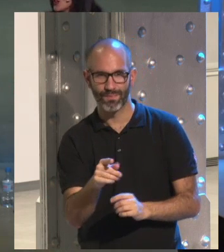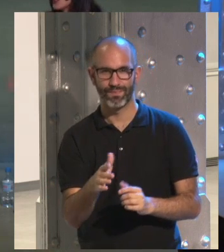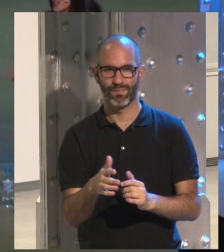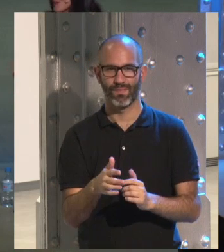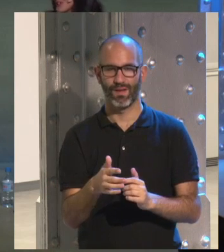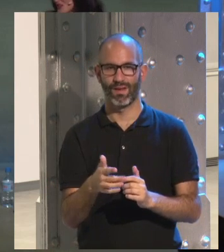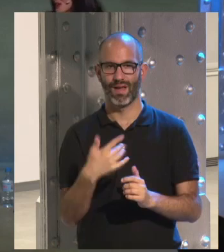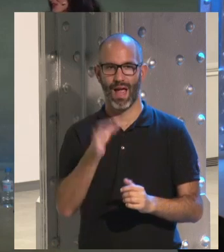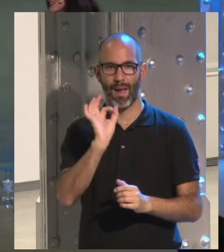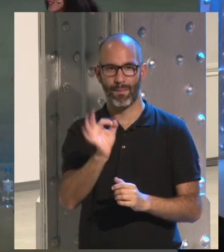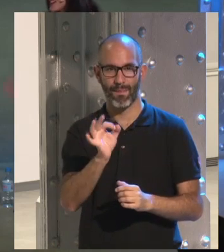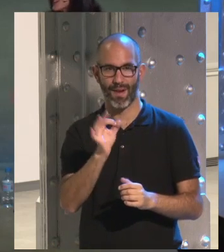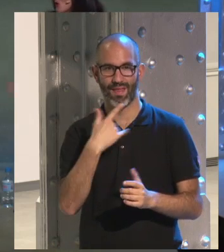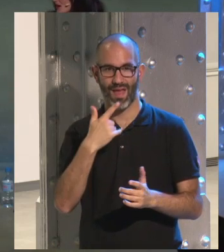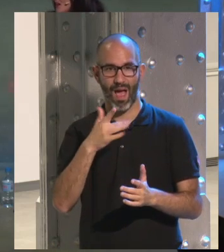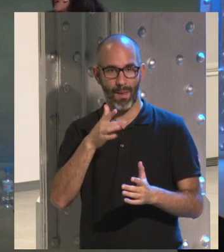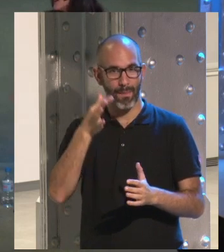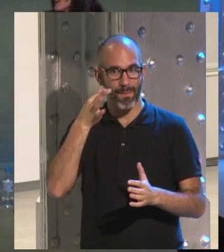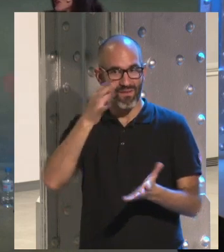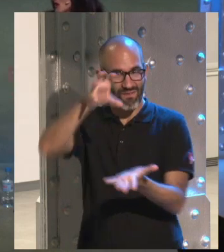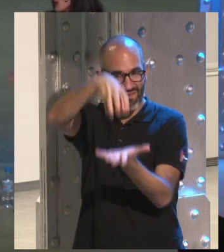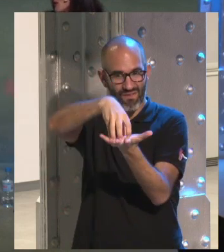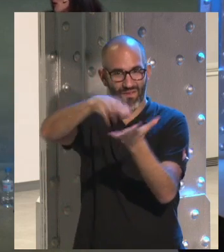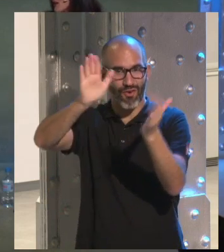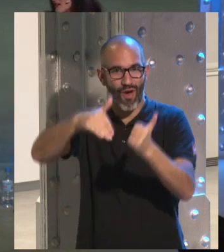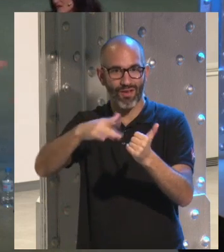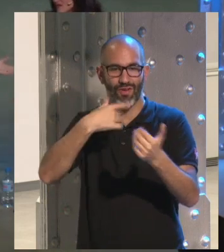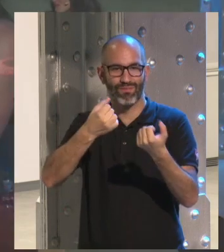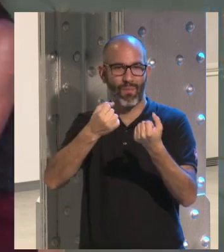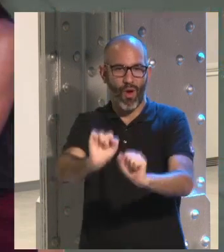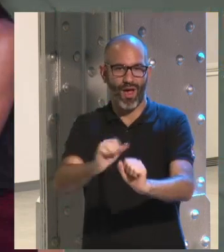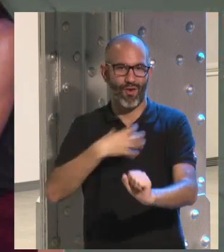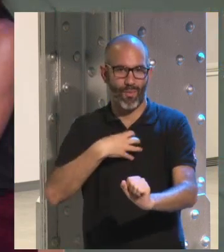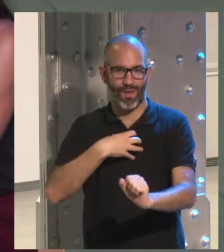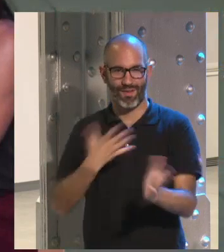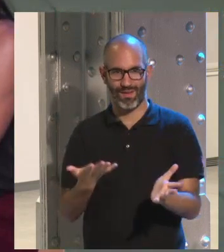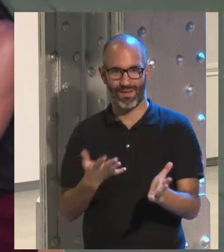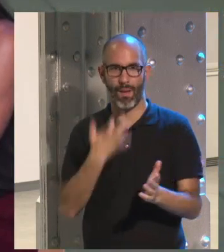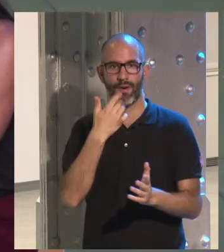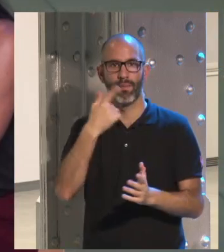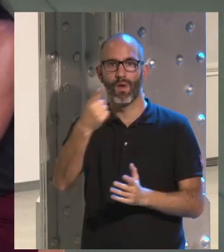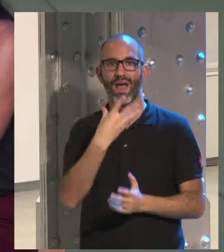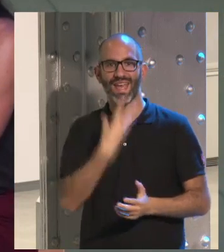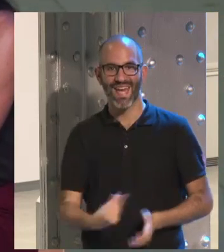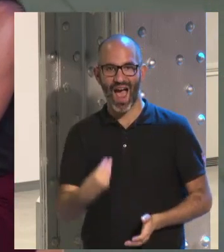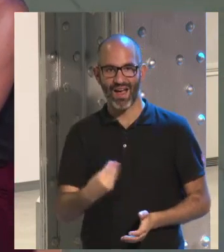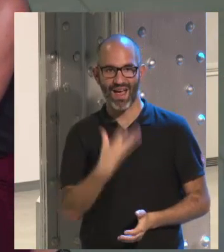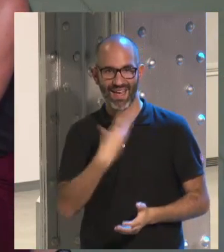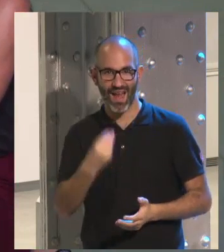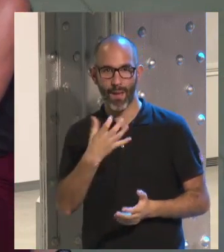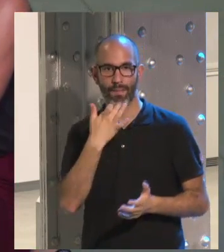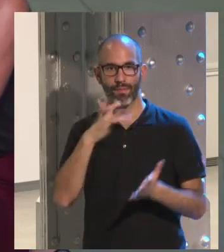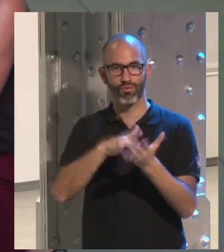donde no tienen presencia física local y no les pueden bloquear bueno de hecho les filtran en Irán pues los